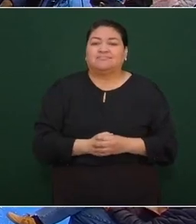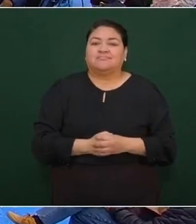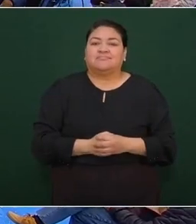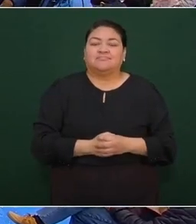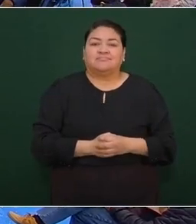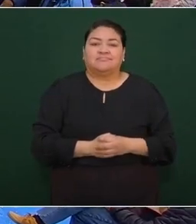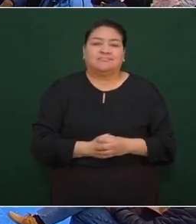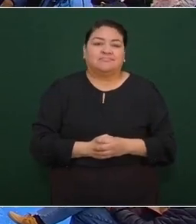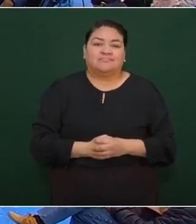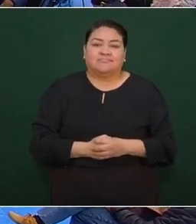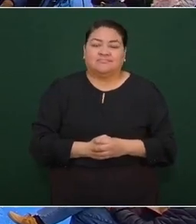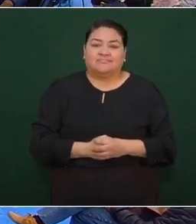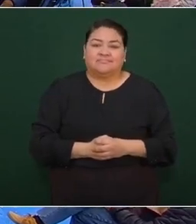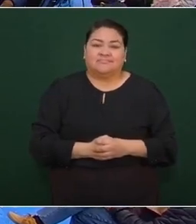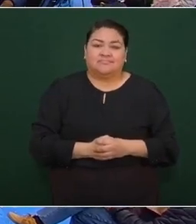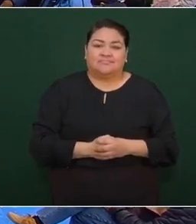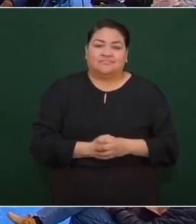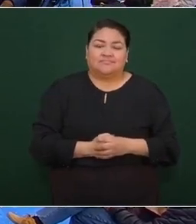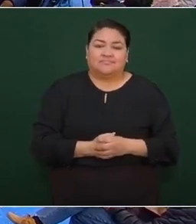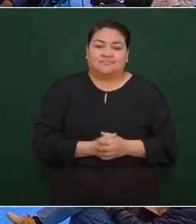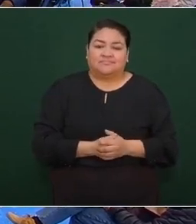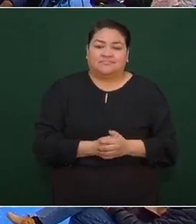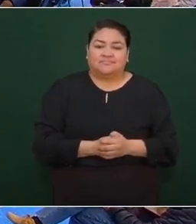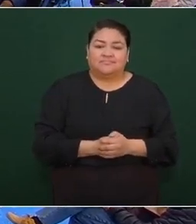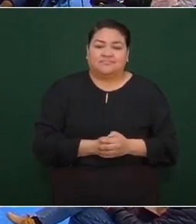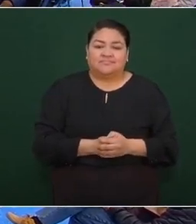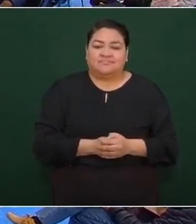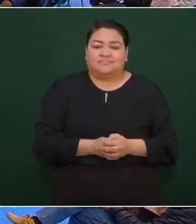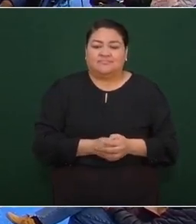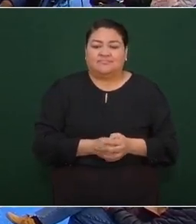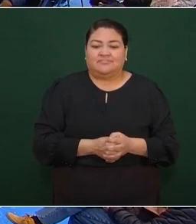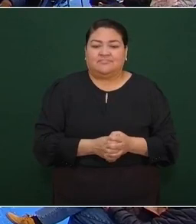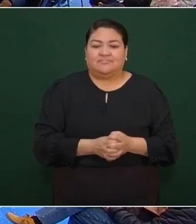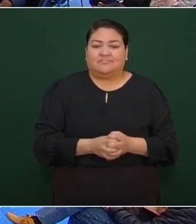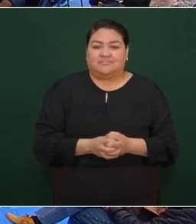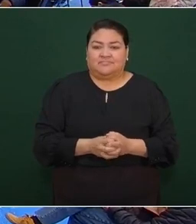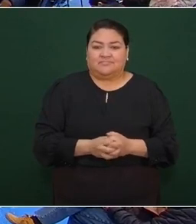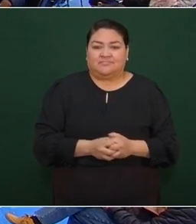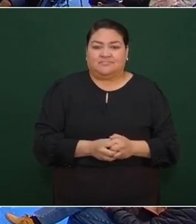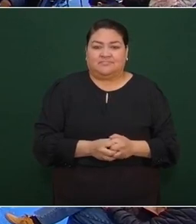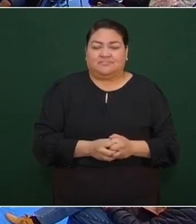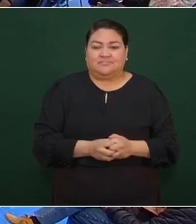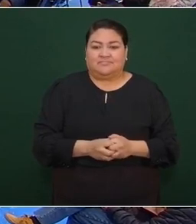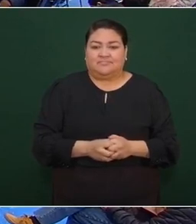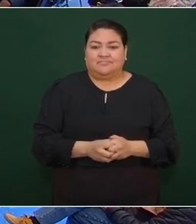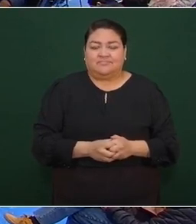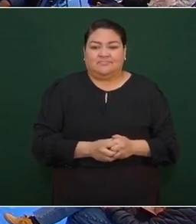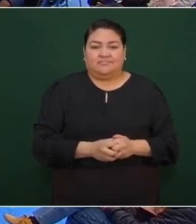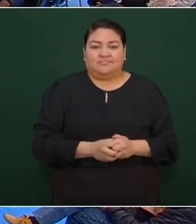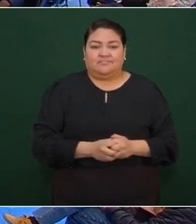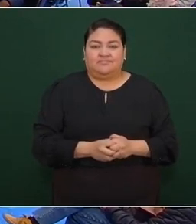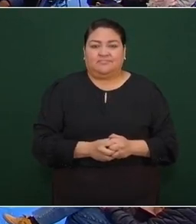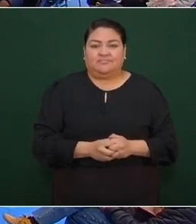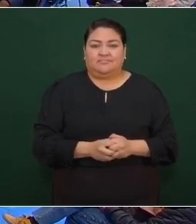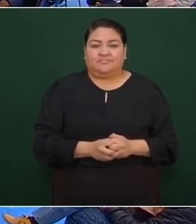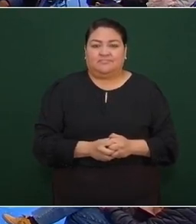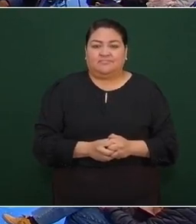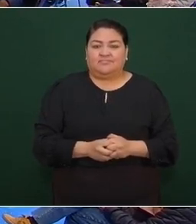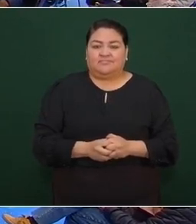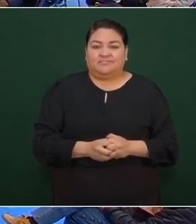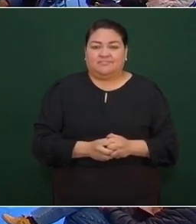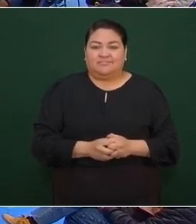cuando estuvo a el marzo estaba aquí en el torno